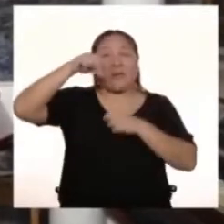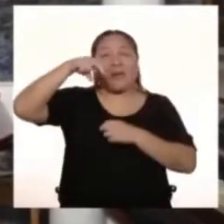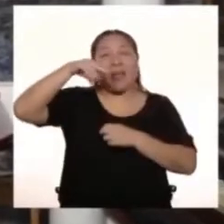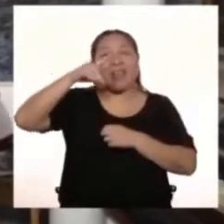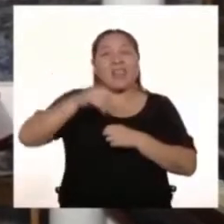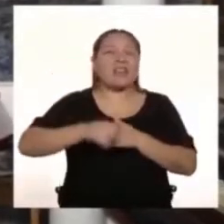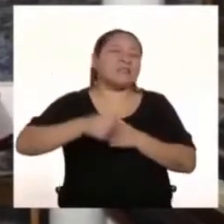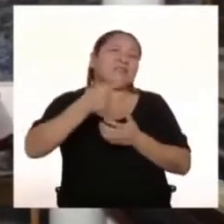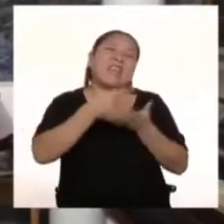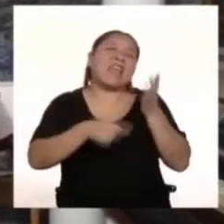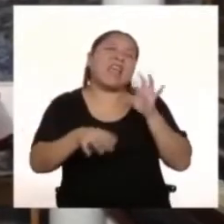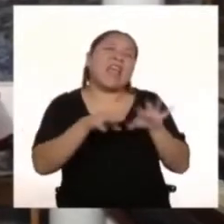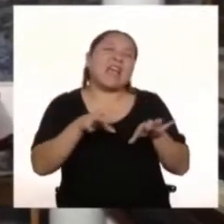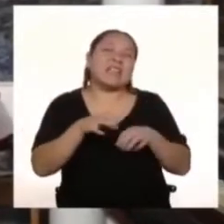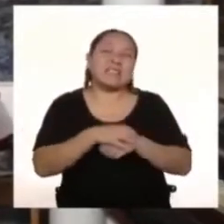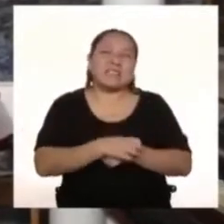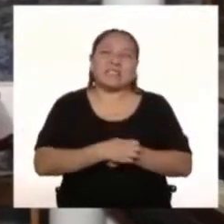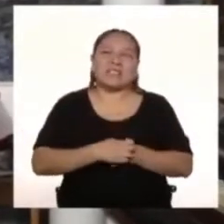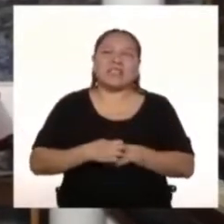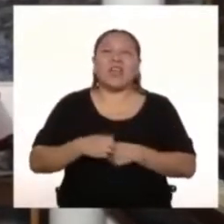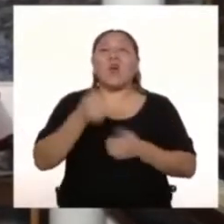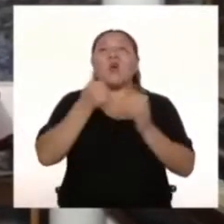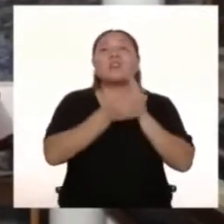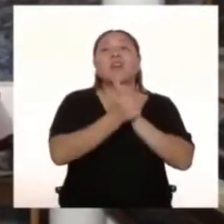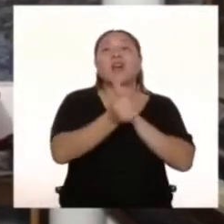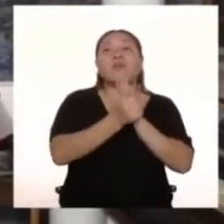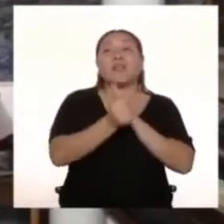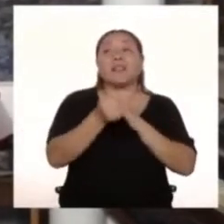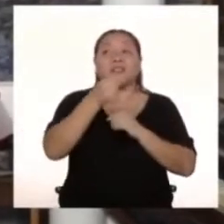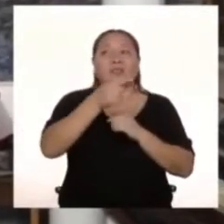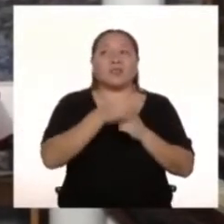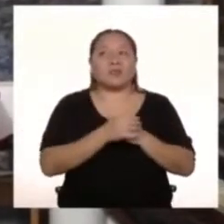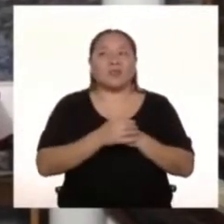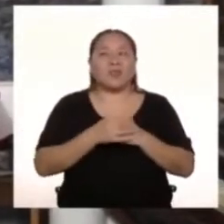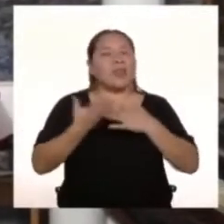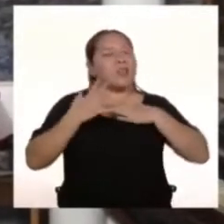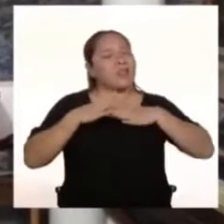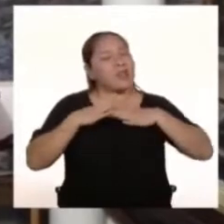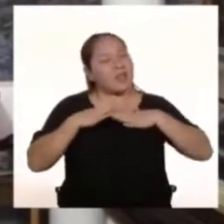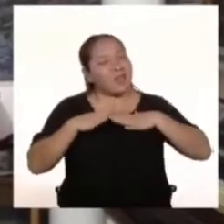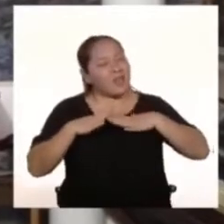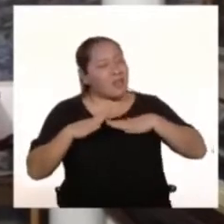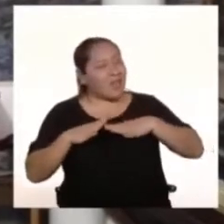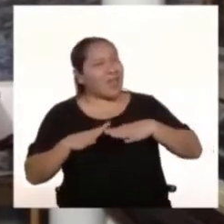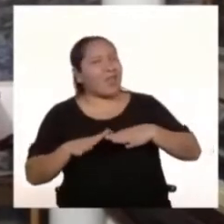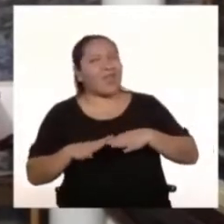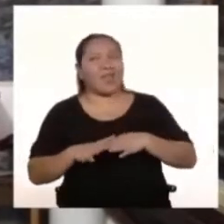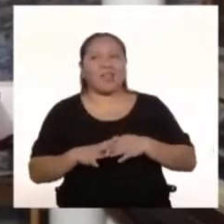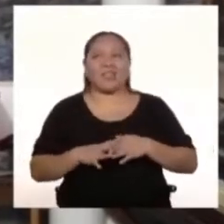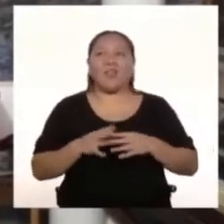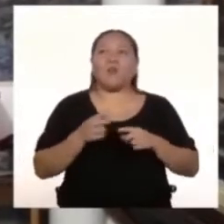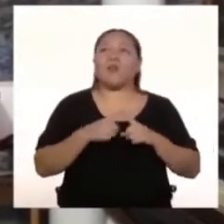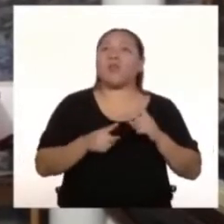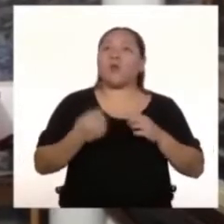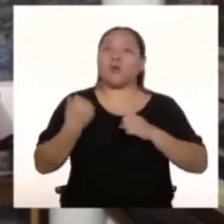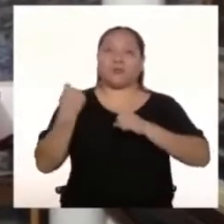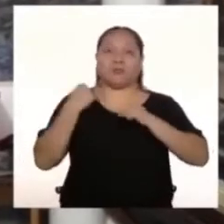perfil? ¿Qué le gusta hacer? Sus habilidades Aparentemente También está como siempre Relajado ¿No? Claro Cuando se pone